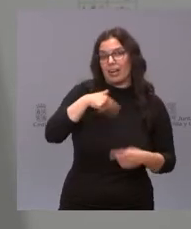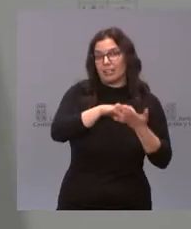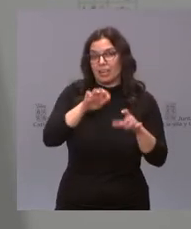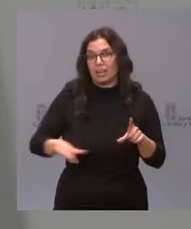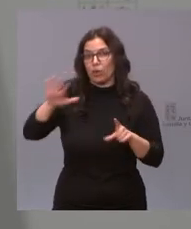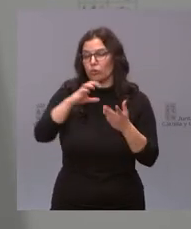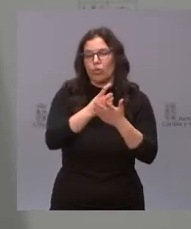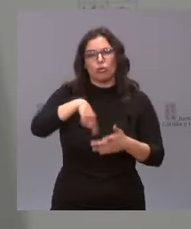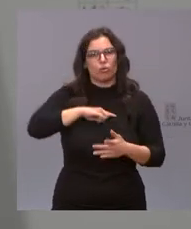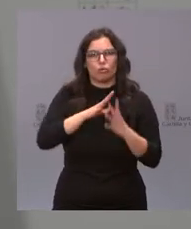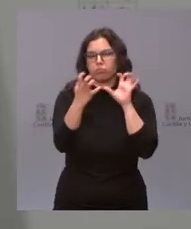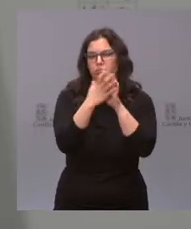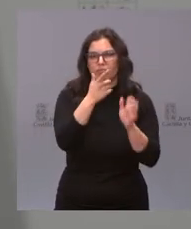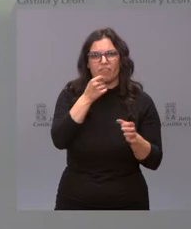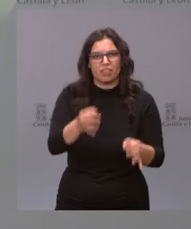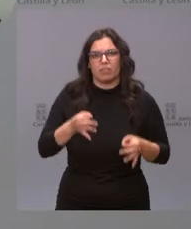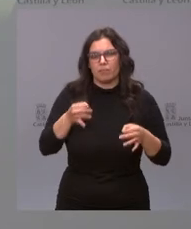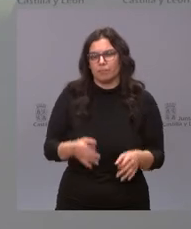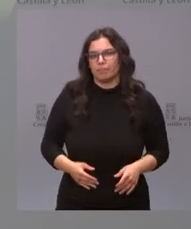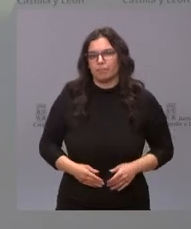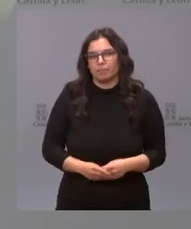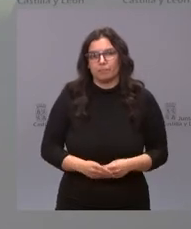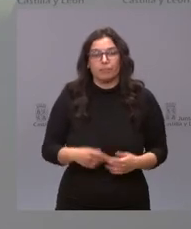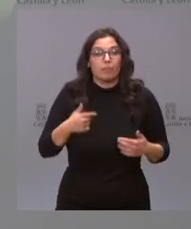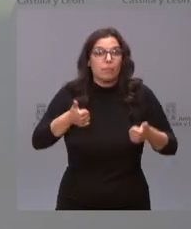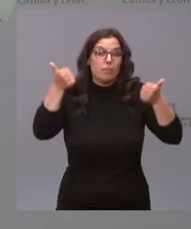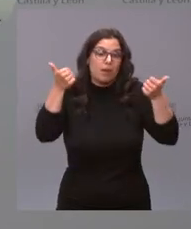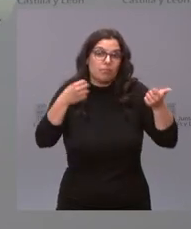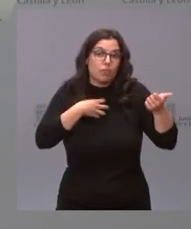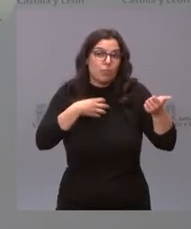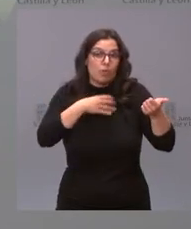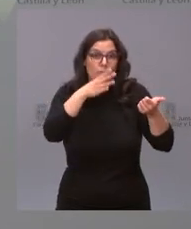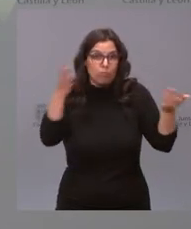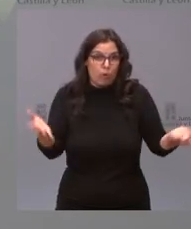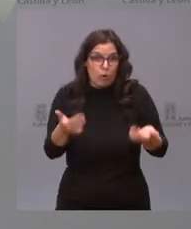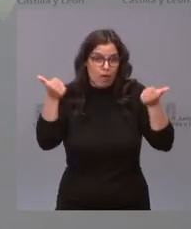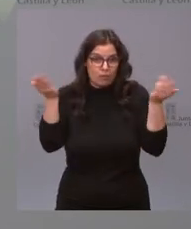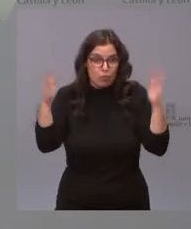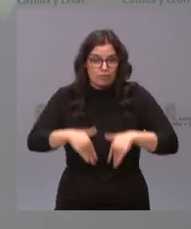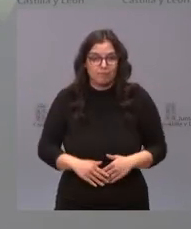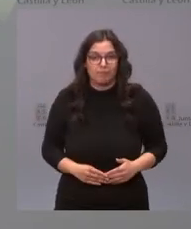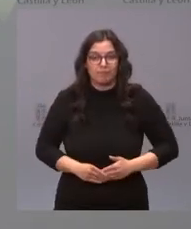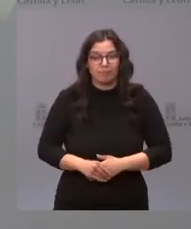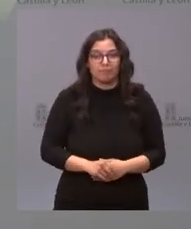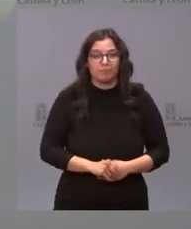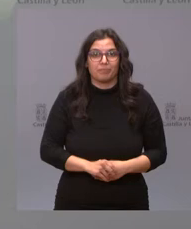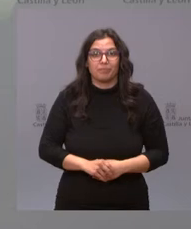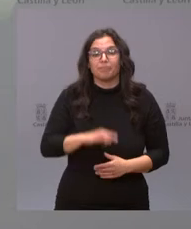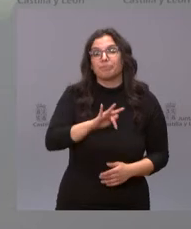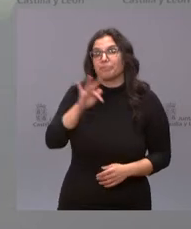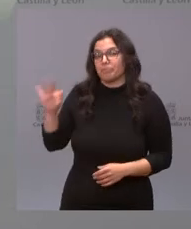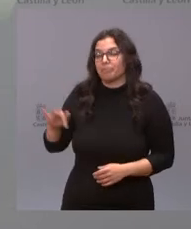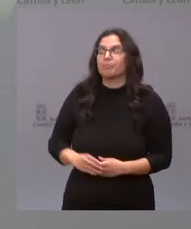siempre nos encontraremos. No puedo explicar más porque no hay más que explicar. Presidente. Pues yo